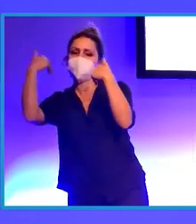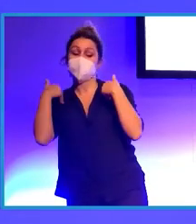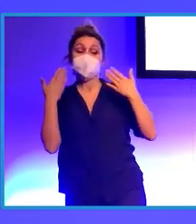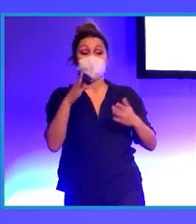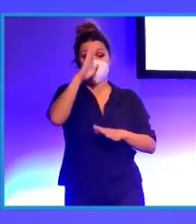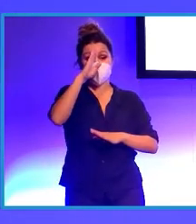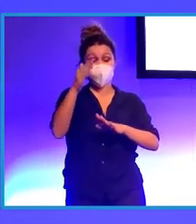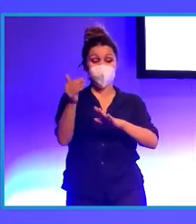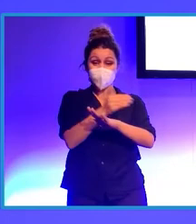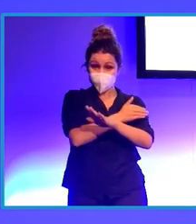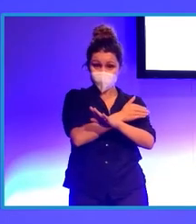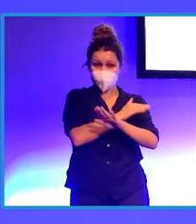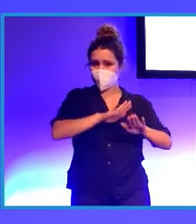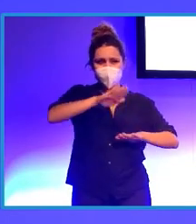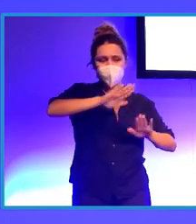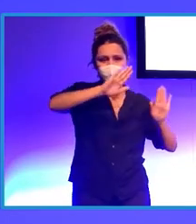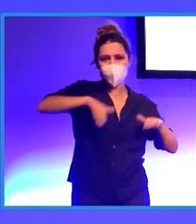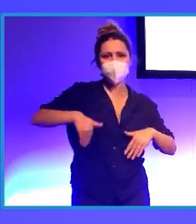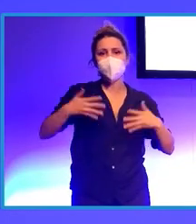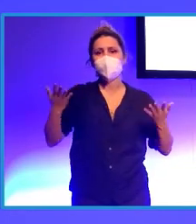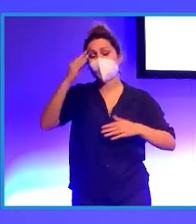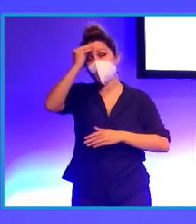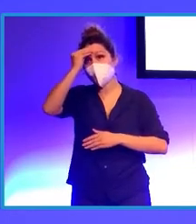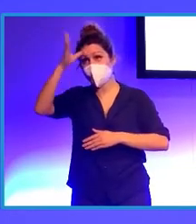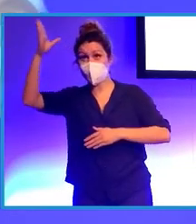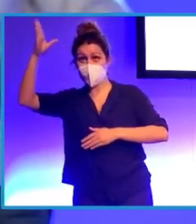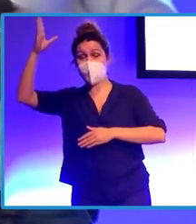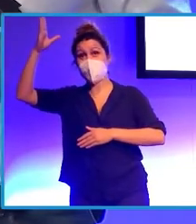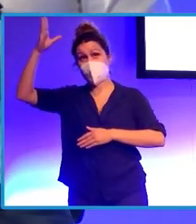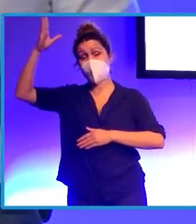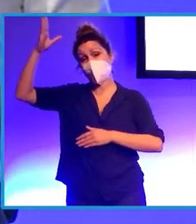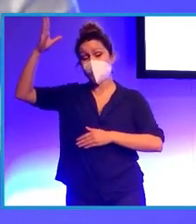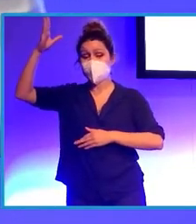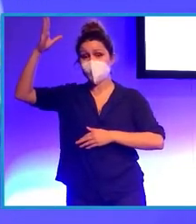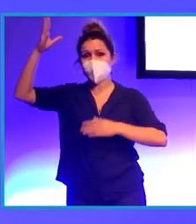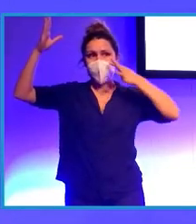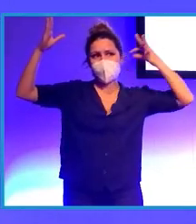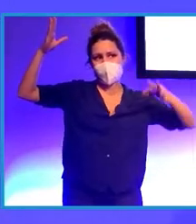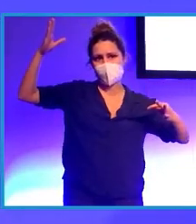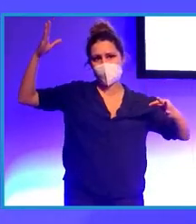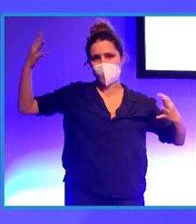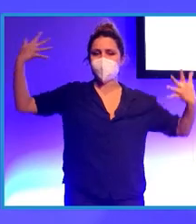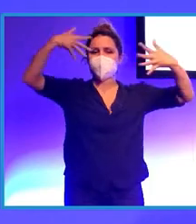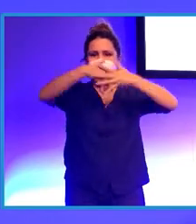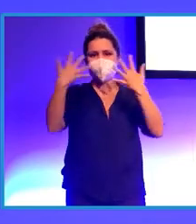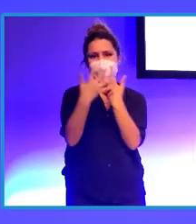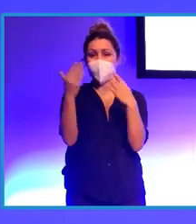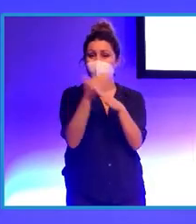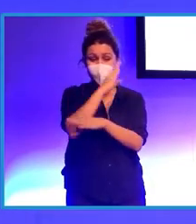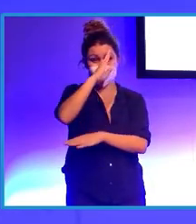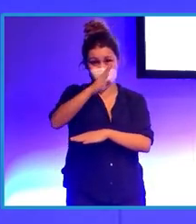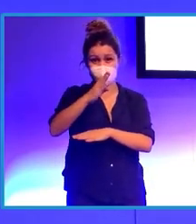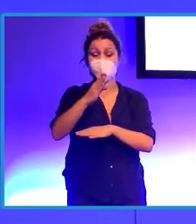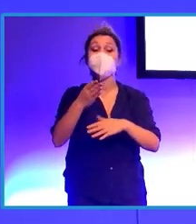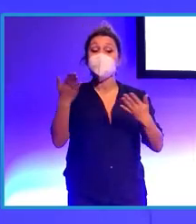al directo es donde confluyen ya lo virtual con lo real. El programa Una Hora